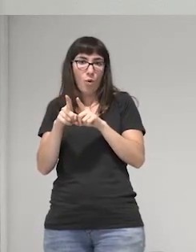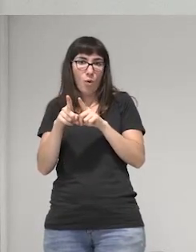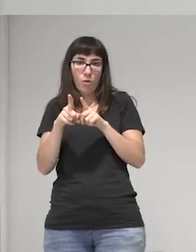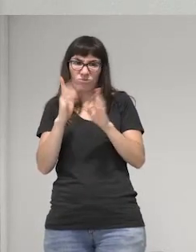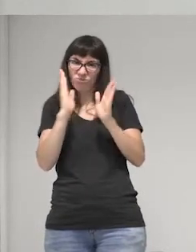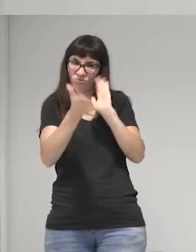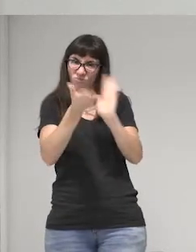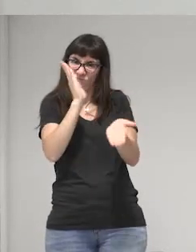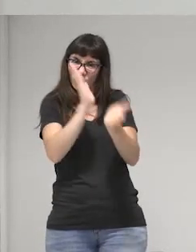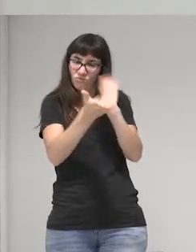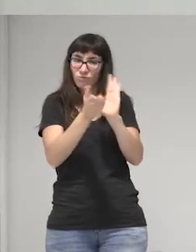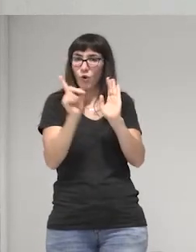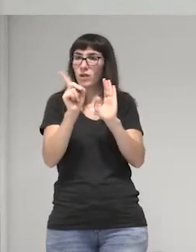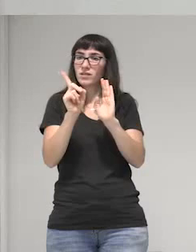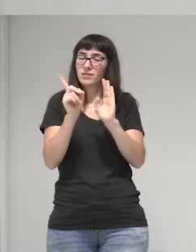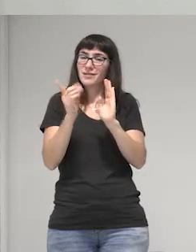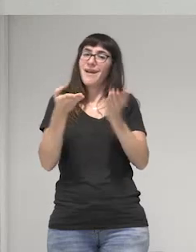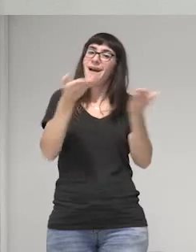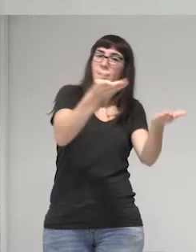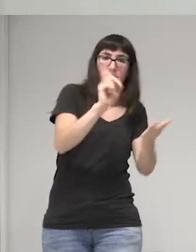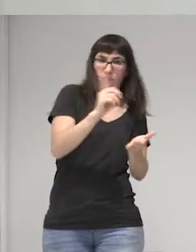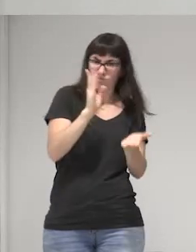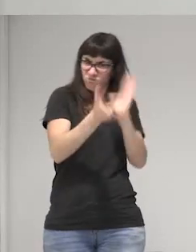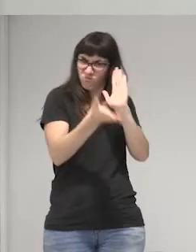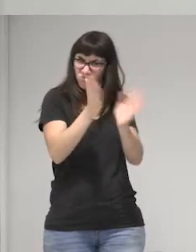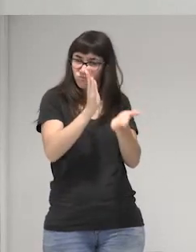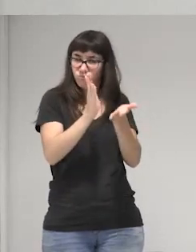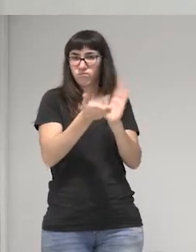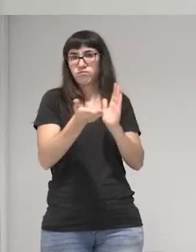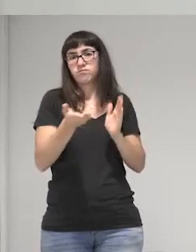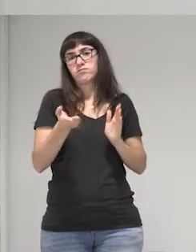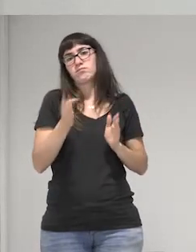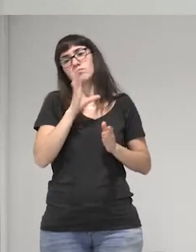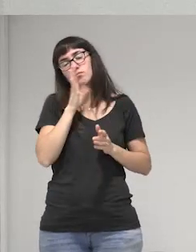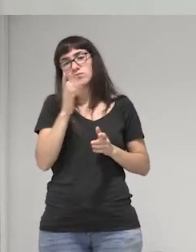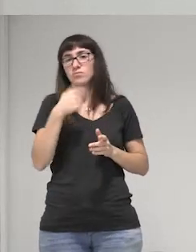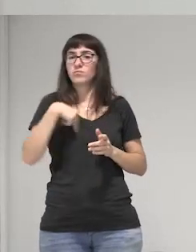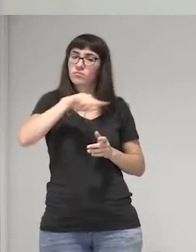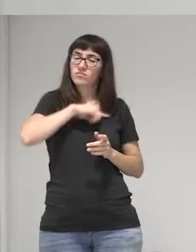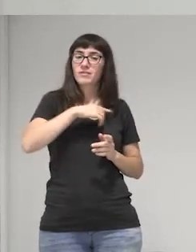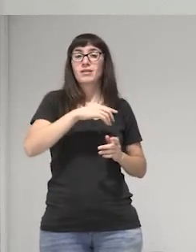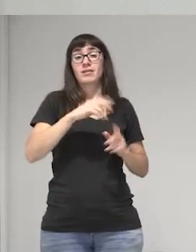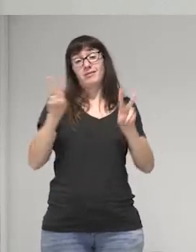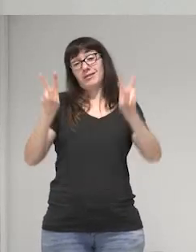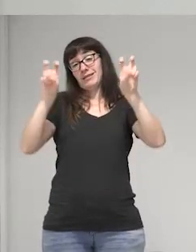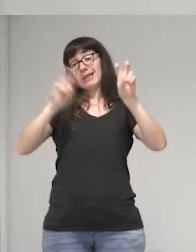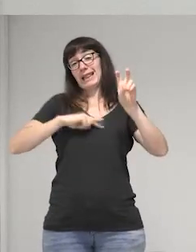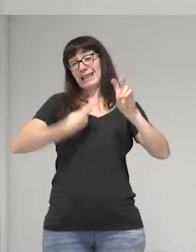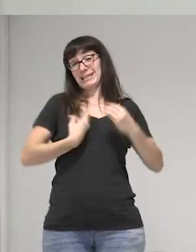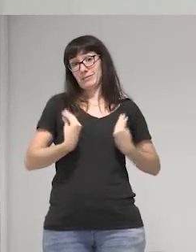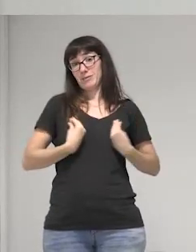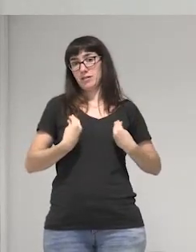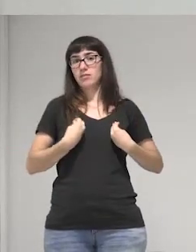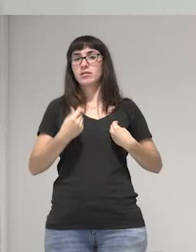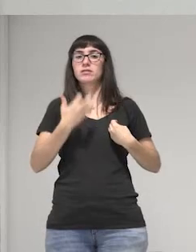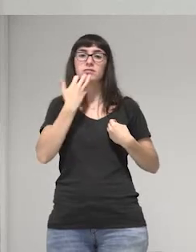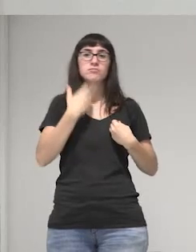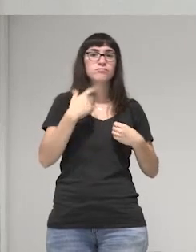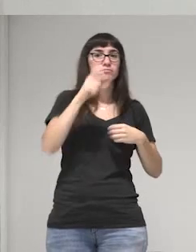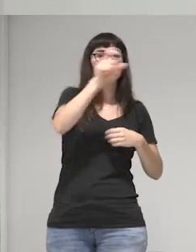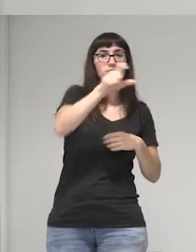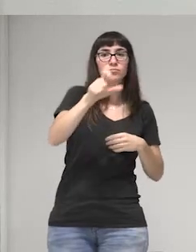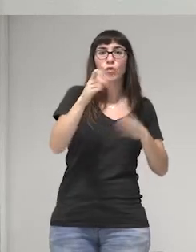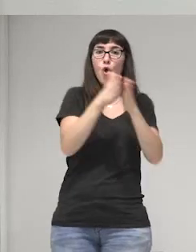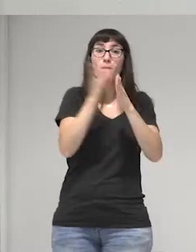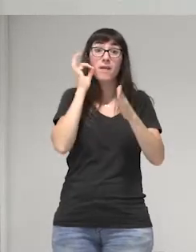asistencialista y entonces en Transvivir lo que hacemos es que monitoreamos en los hospitales si hay compañeras